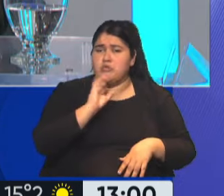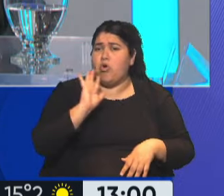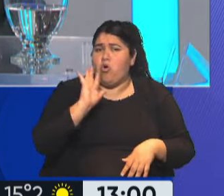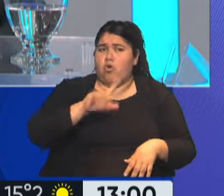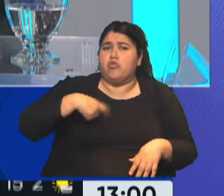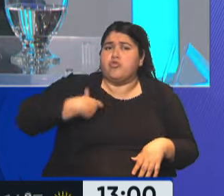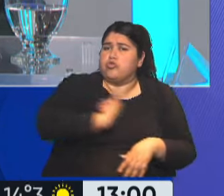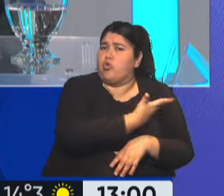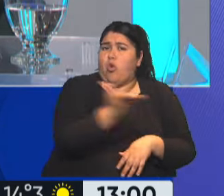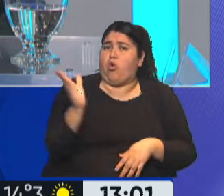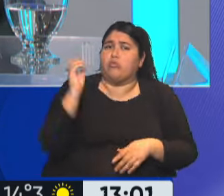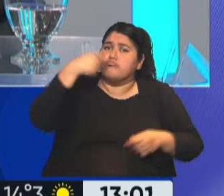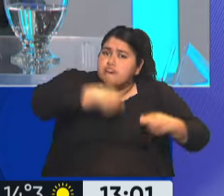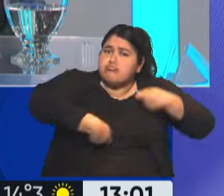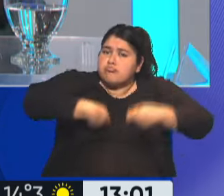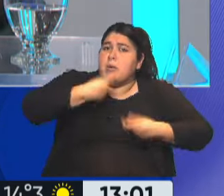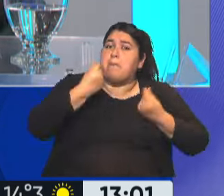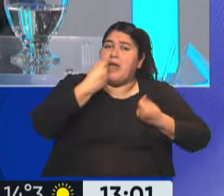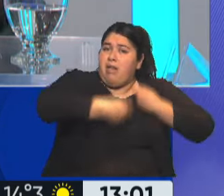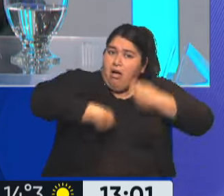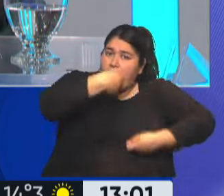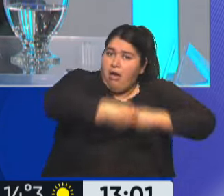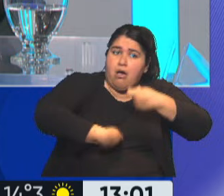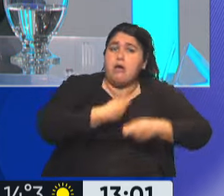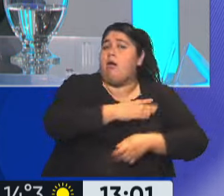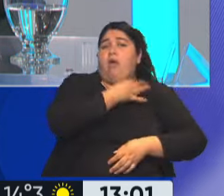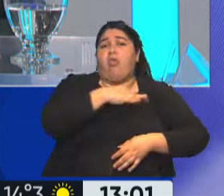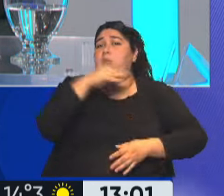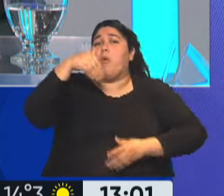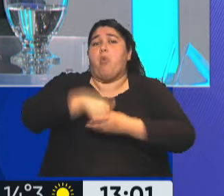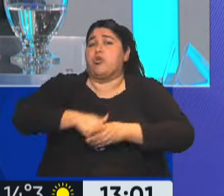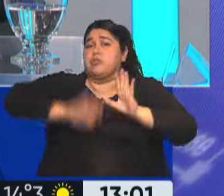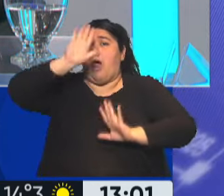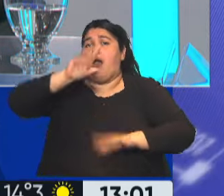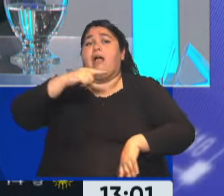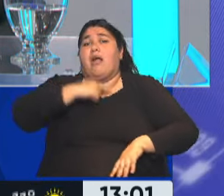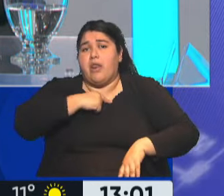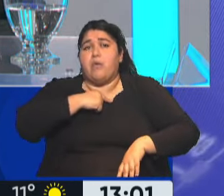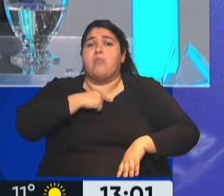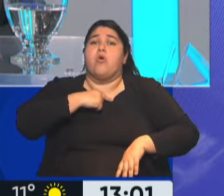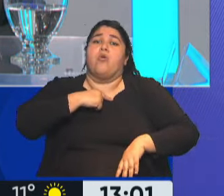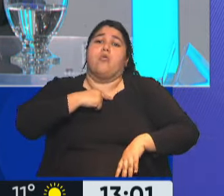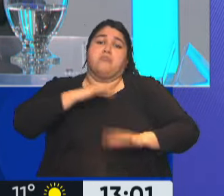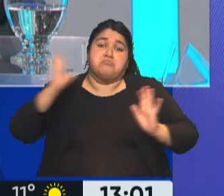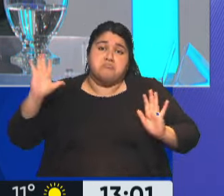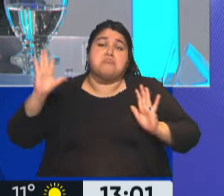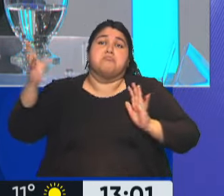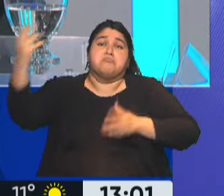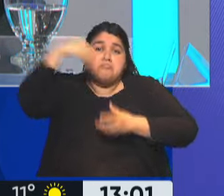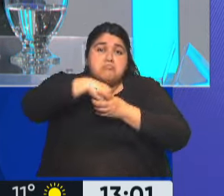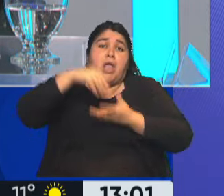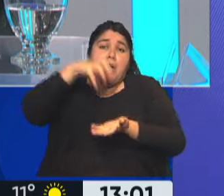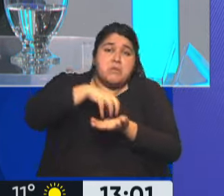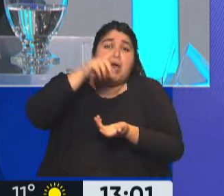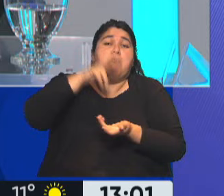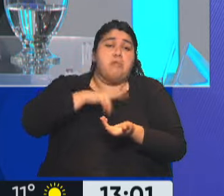que son parte, que pagan la cuota todos los meses, tienen que ir y votar y decidir, queremos que puedan ingresar capitales privados o